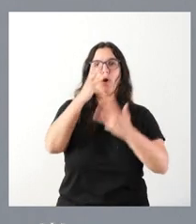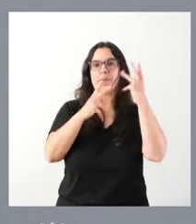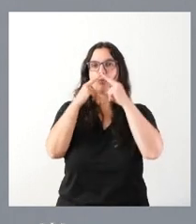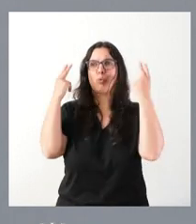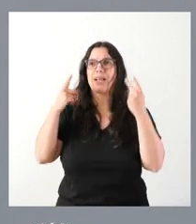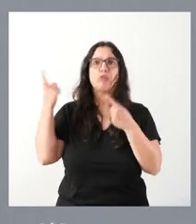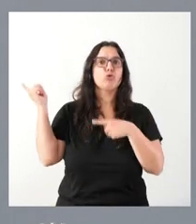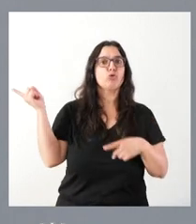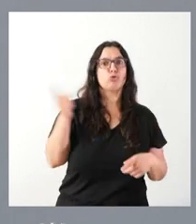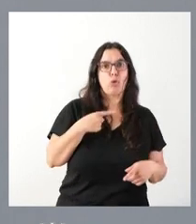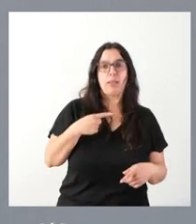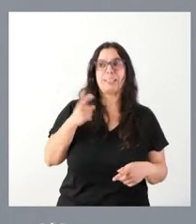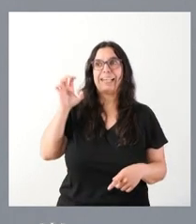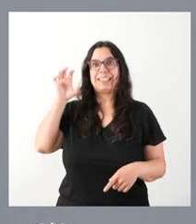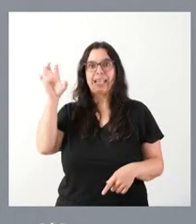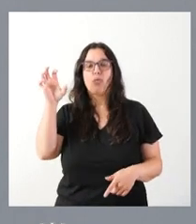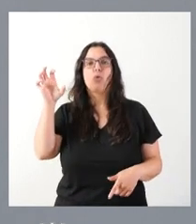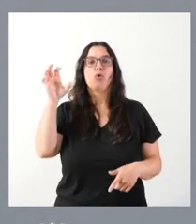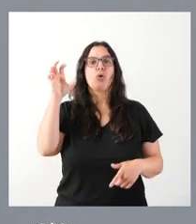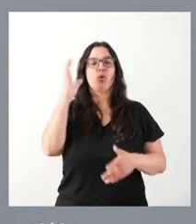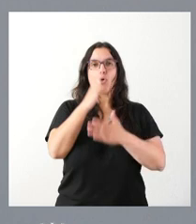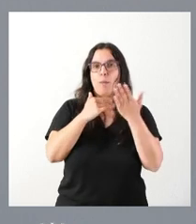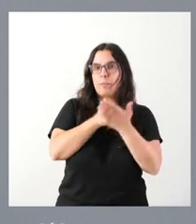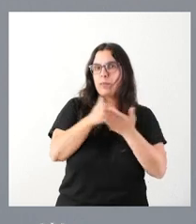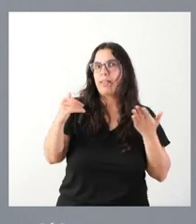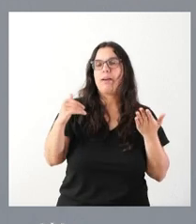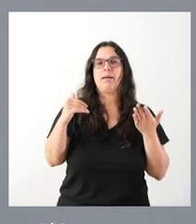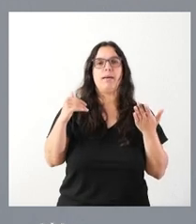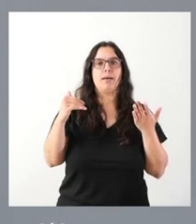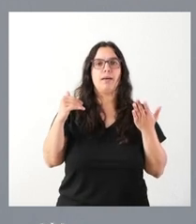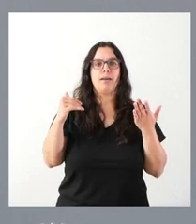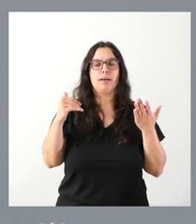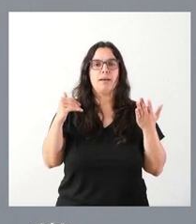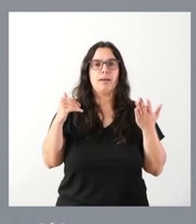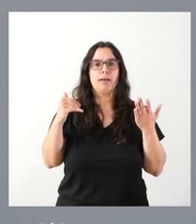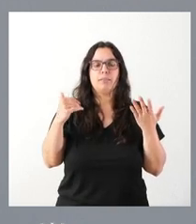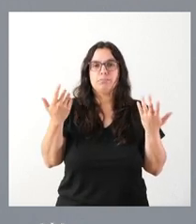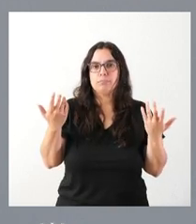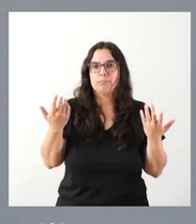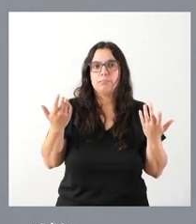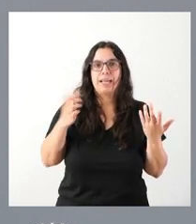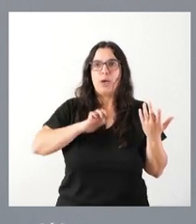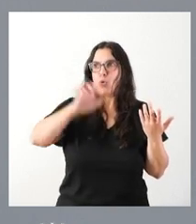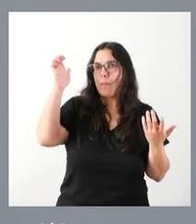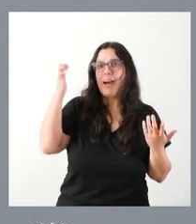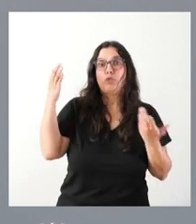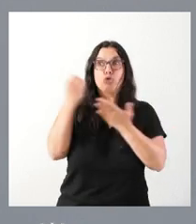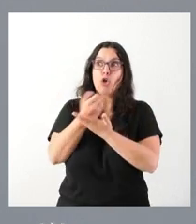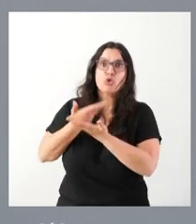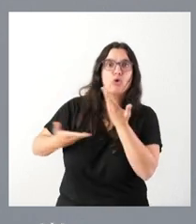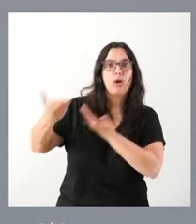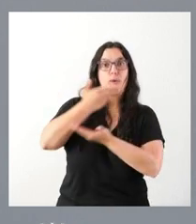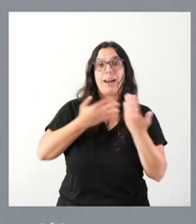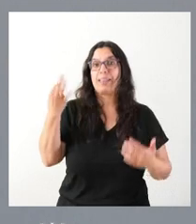la Administración del Estado, las administraciones autonómicas, la propia Administración europea. Hemos tenido precedentes